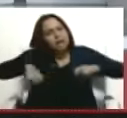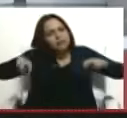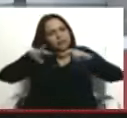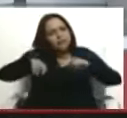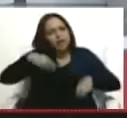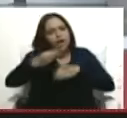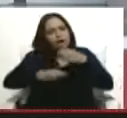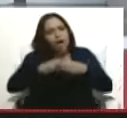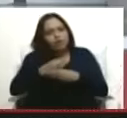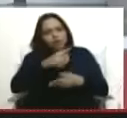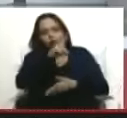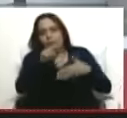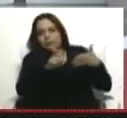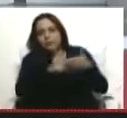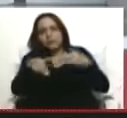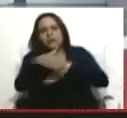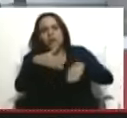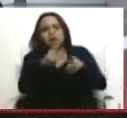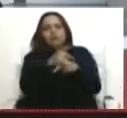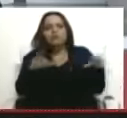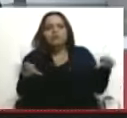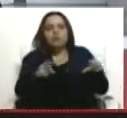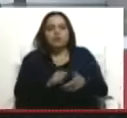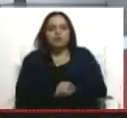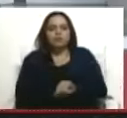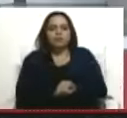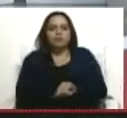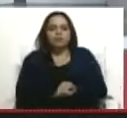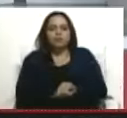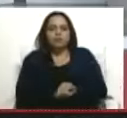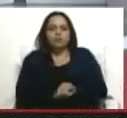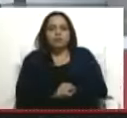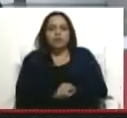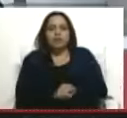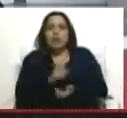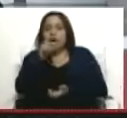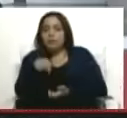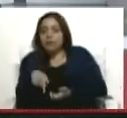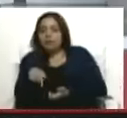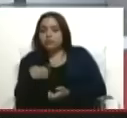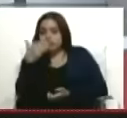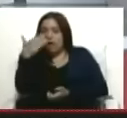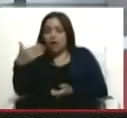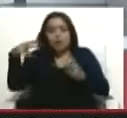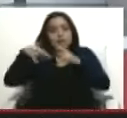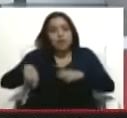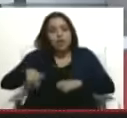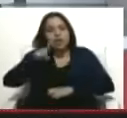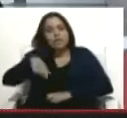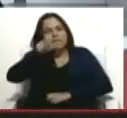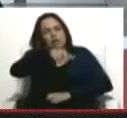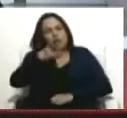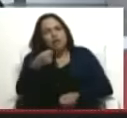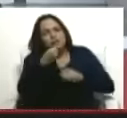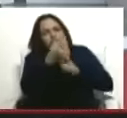investigación que ha hecho el Ministerio Público, aparte de esa adelación, aparte de esa confesión,